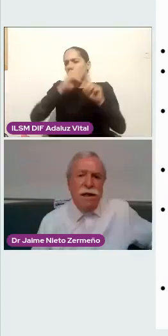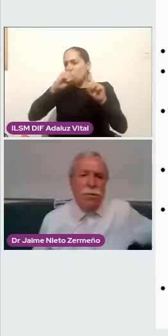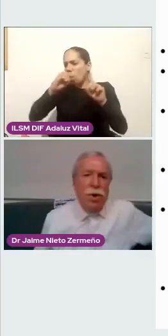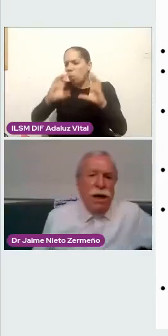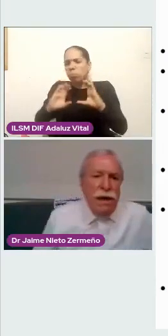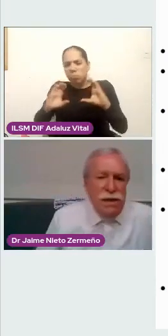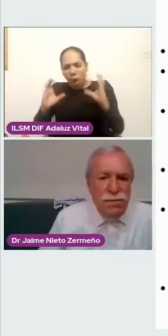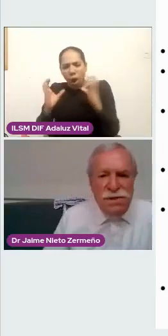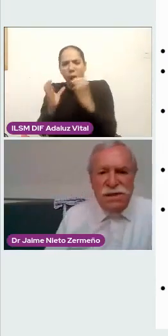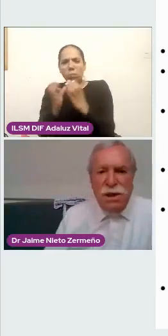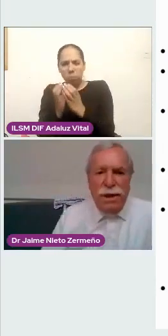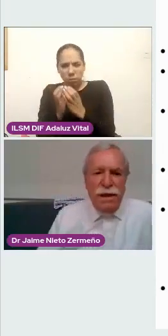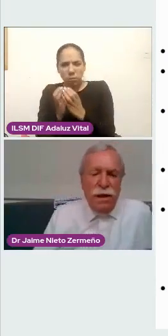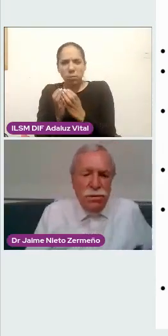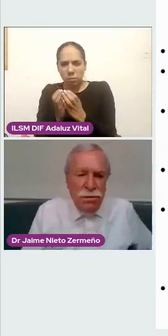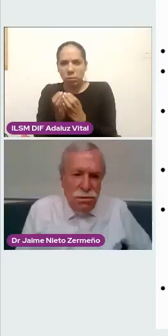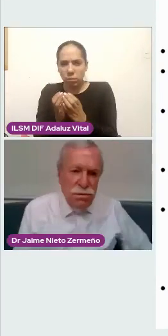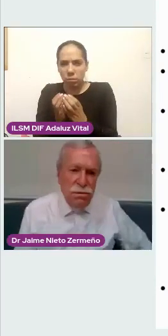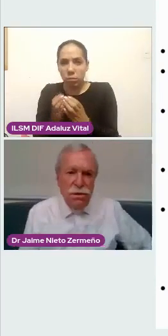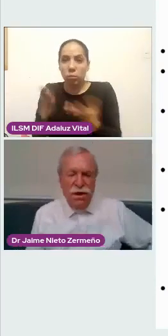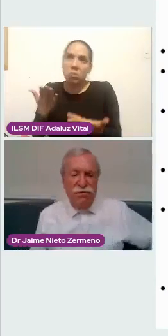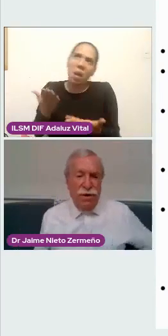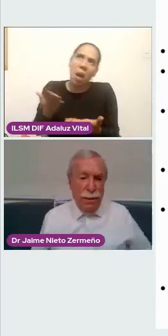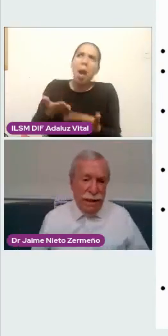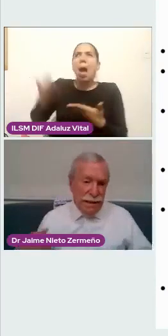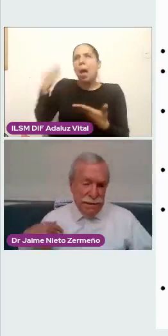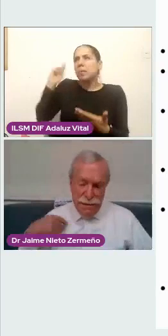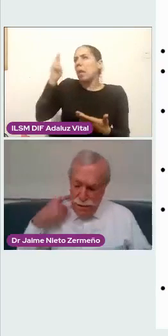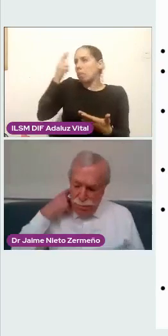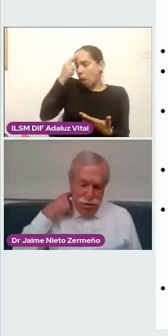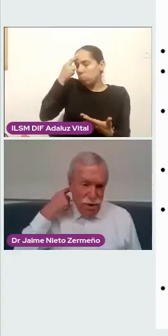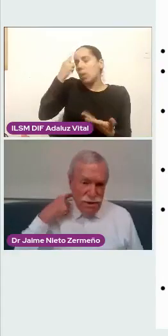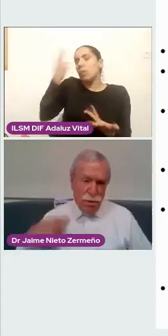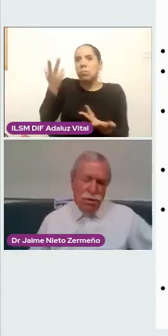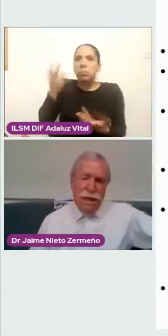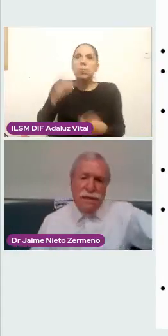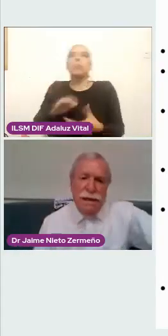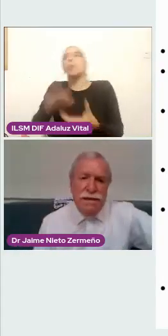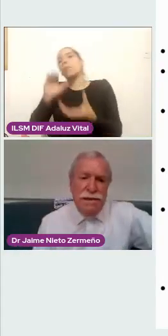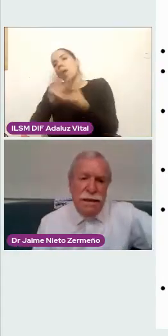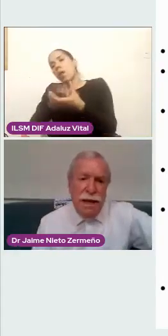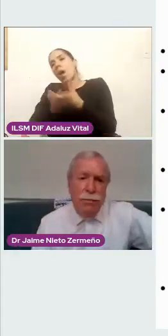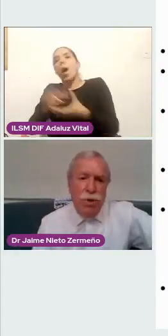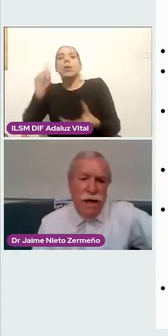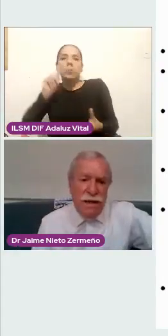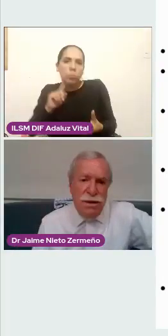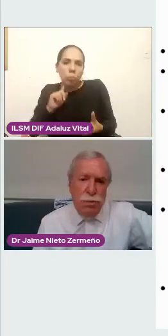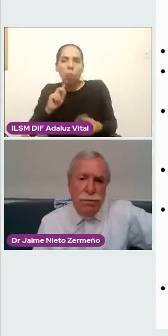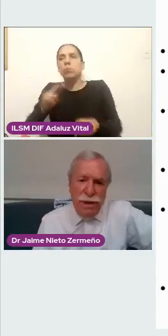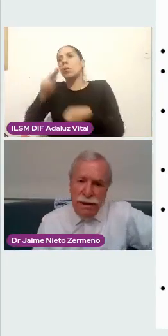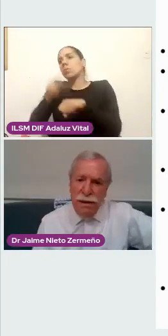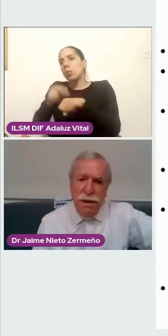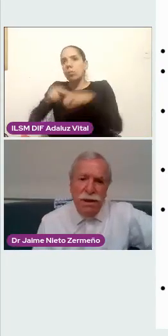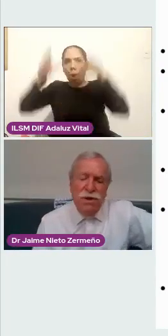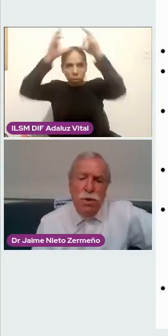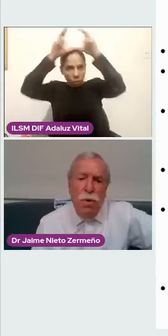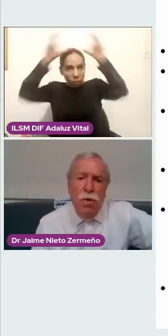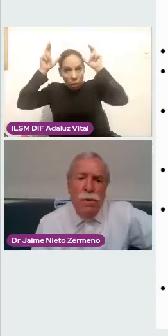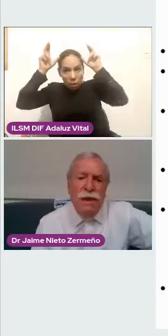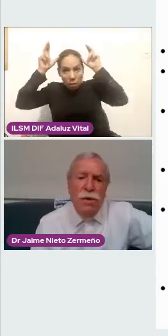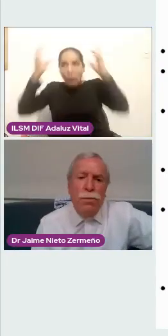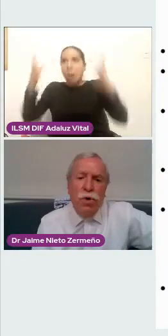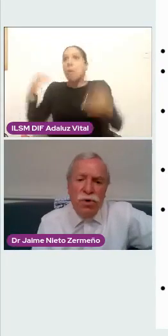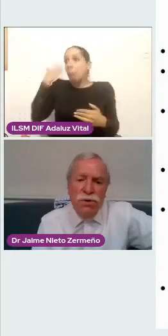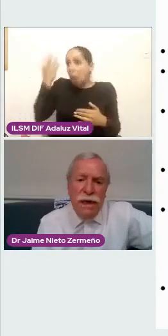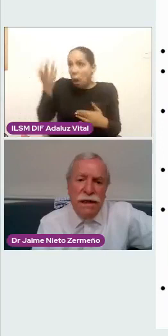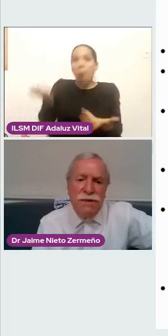mayoría de aquella época eran esposas de médicos, enfermeras, personas con todas las ganas de apoyar simplemente. Y estuvo